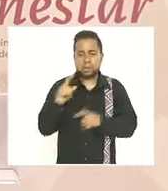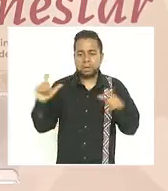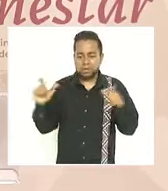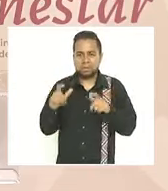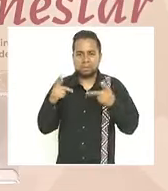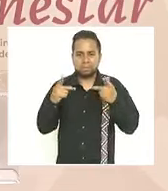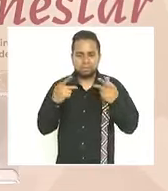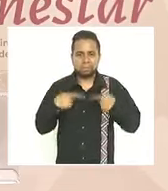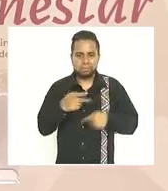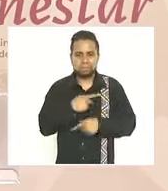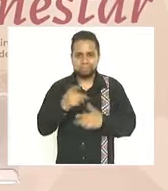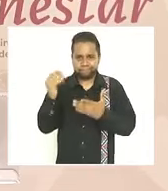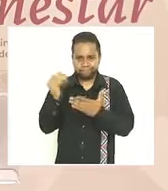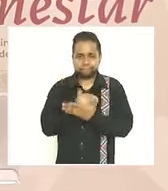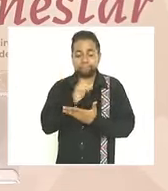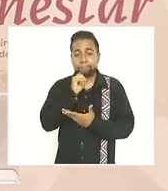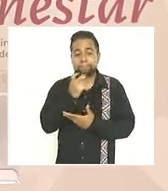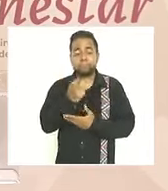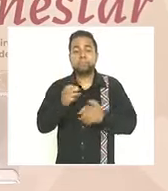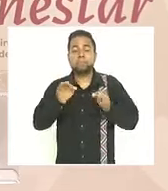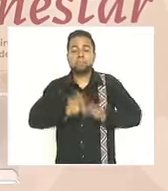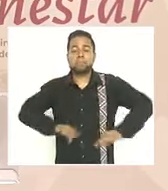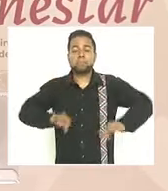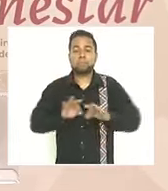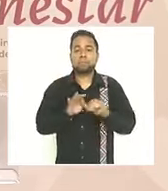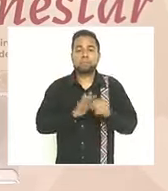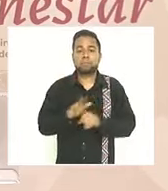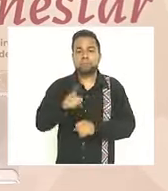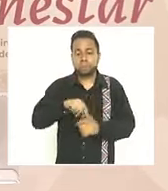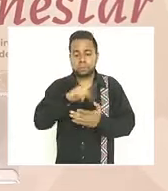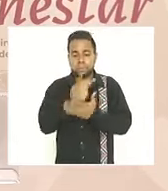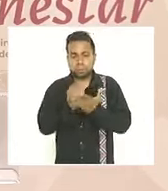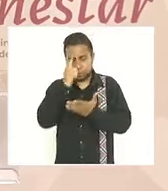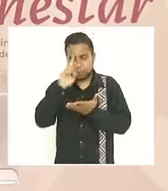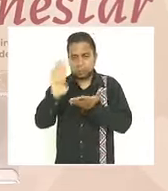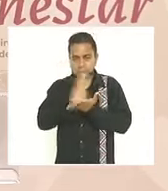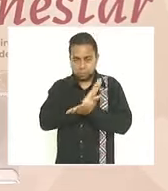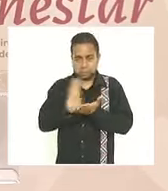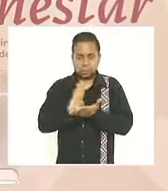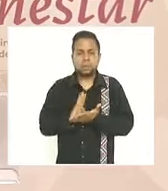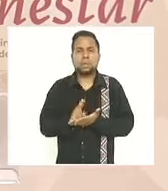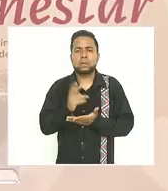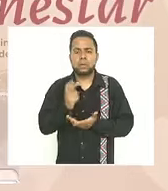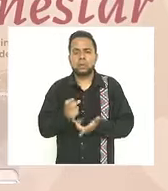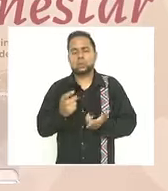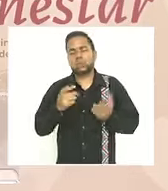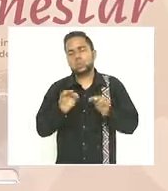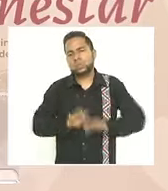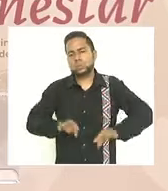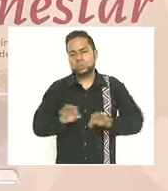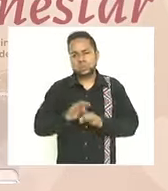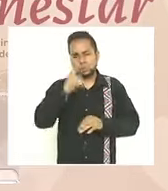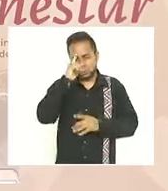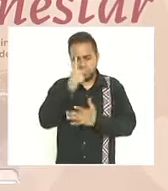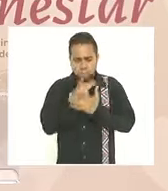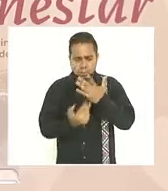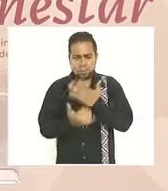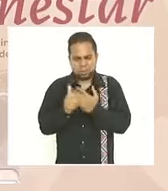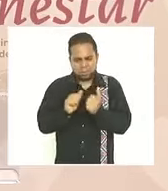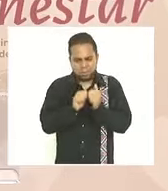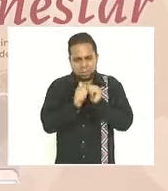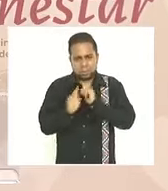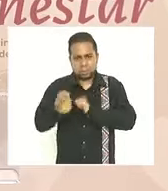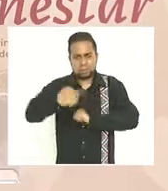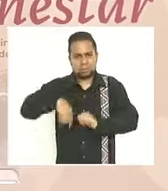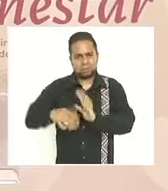pobreza debemos sumar el relevante papel que tienen nuestros programas del bienestar columna vertebral del proyecto de transformación del que somos